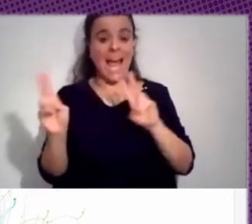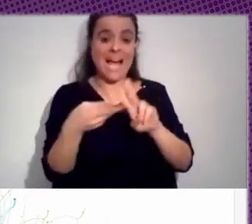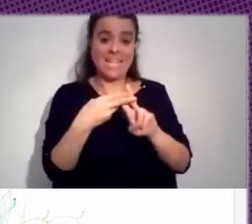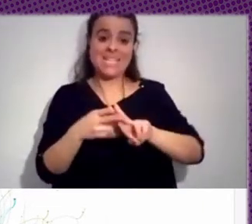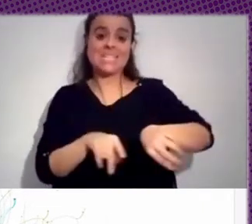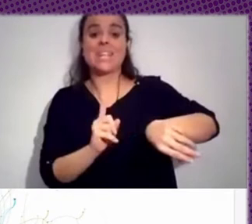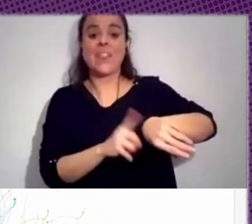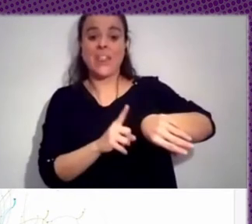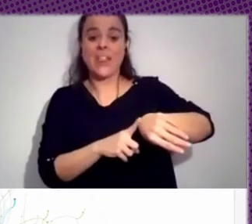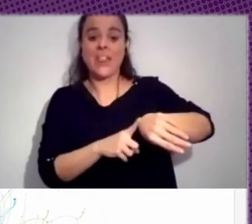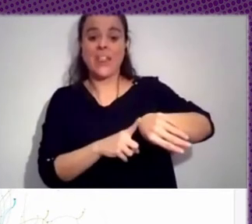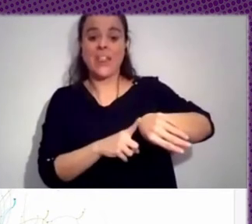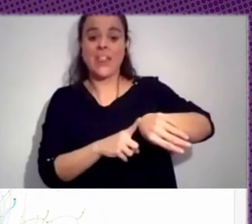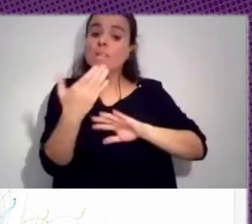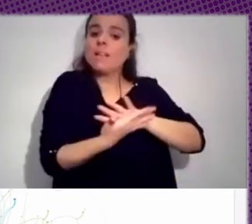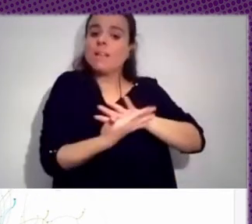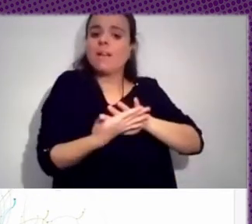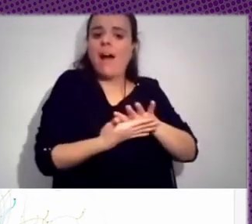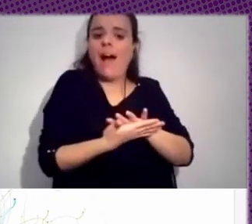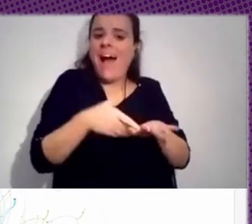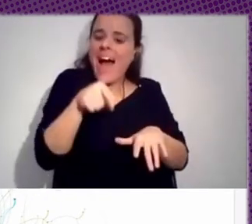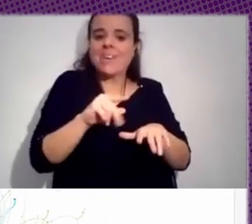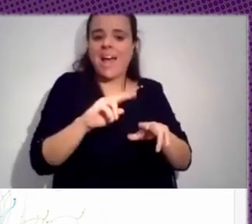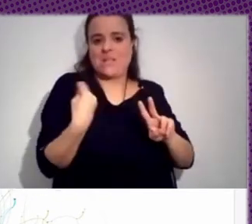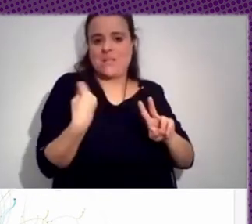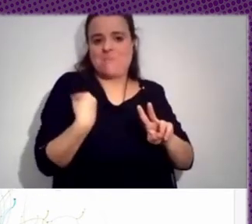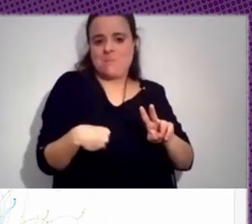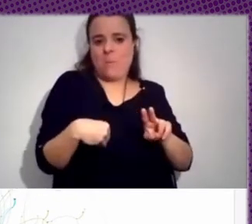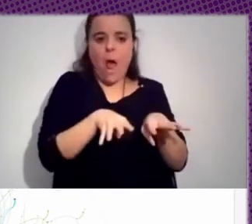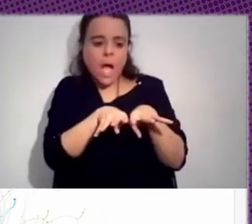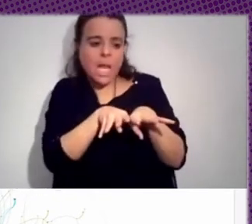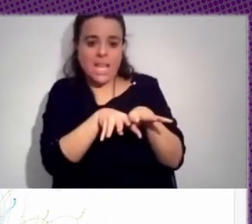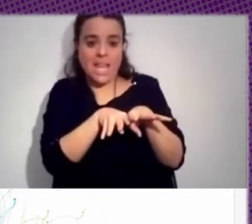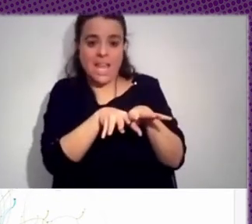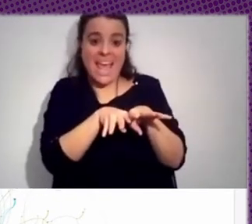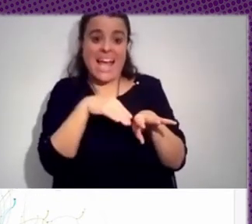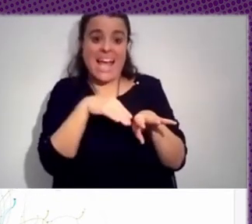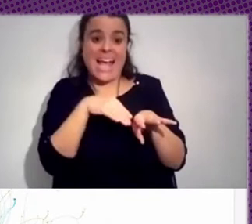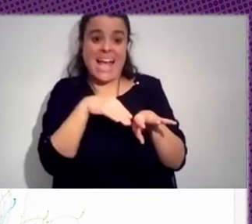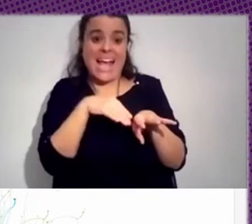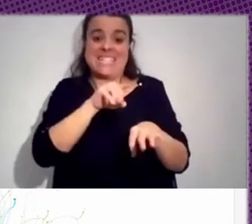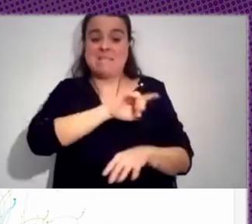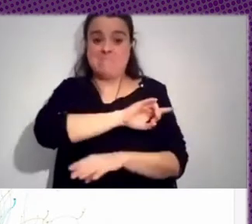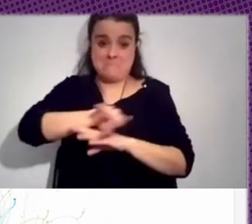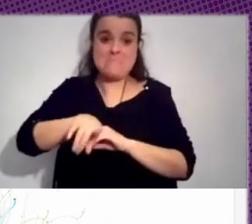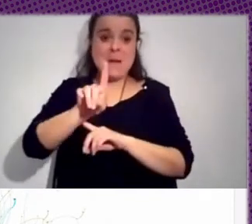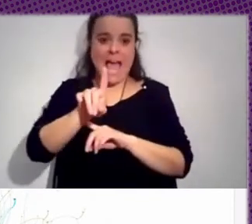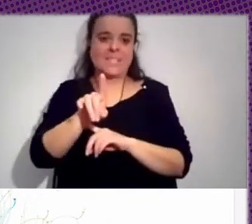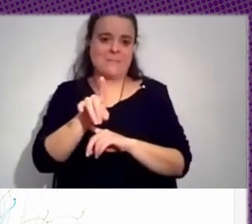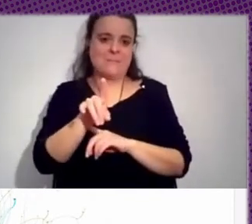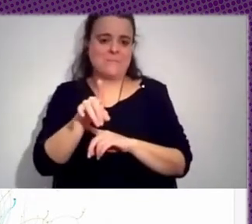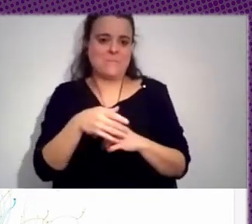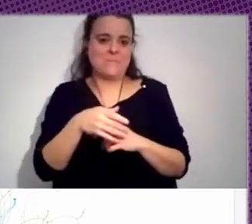cuentas que estaban hablando de ese hashtag para criticarlo, que son casi más numerosas y fueron las que hicieron que ese hashtag fuera trending topic durante muchas horas. Bueno, esto